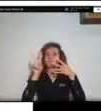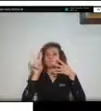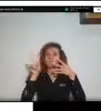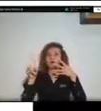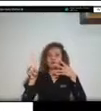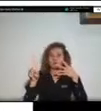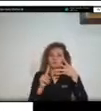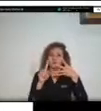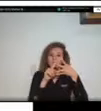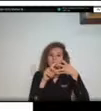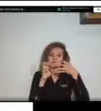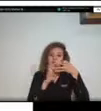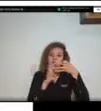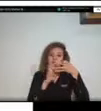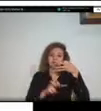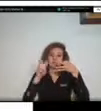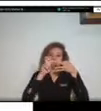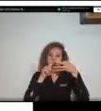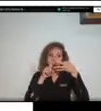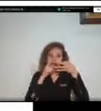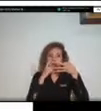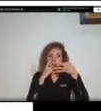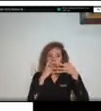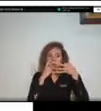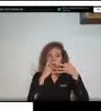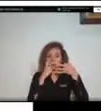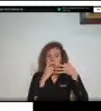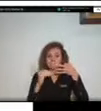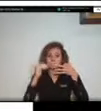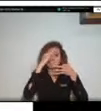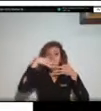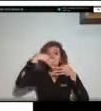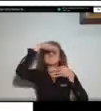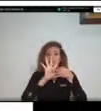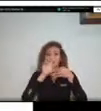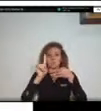valores iguales o superiores a 41 puntos siguiente por favor